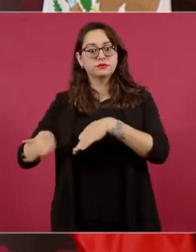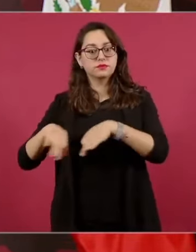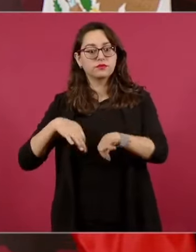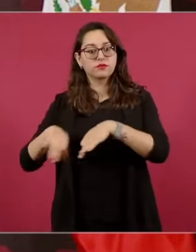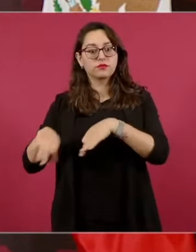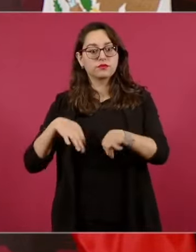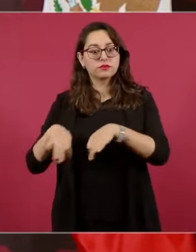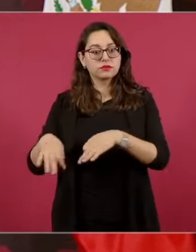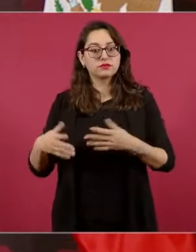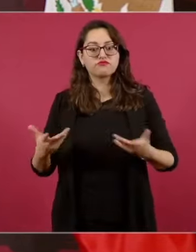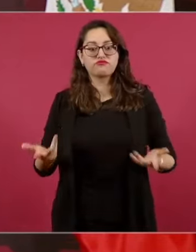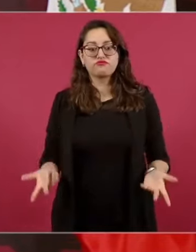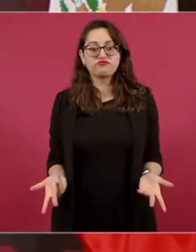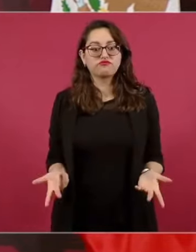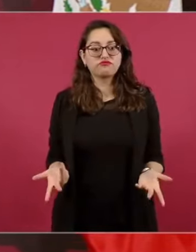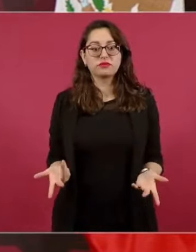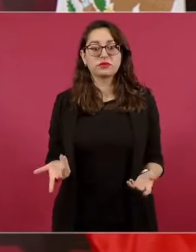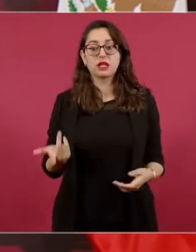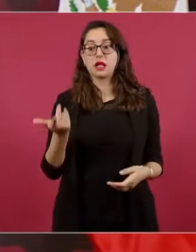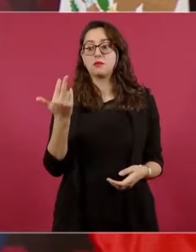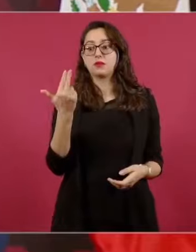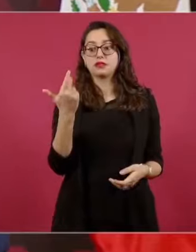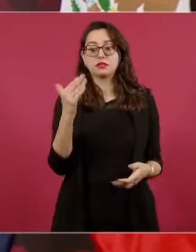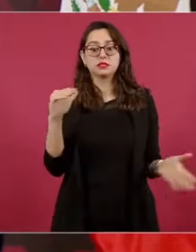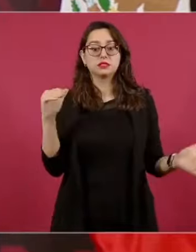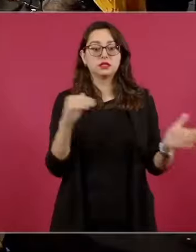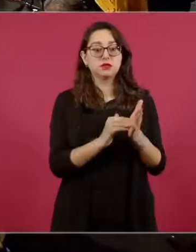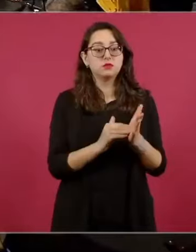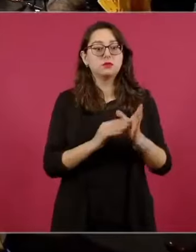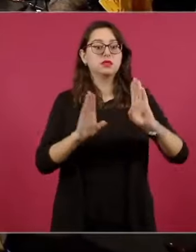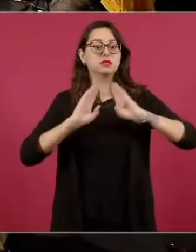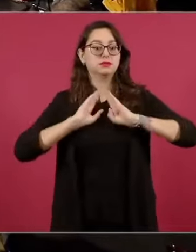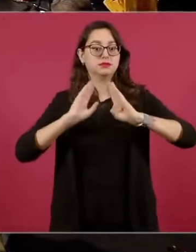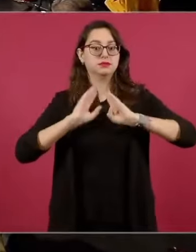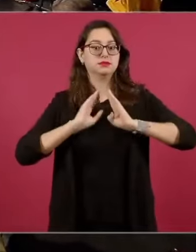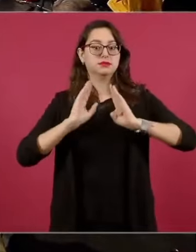25 mil elementos de las Fuerzas Armadas.